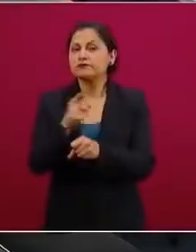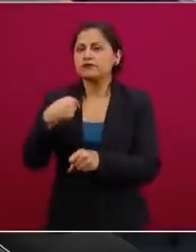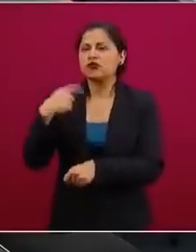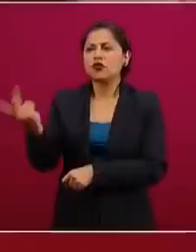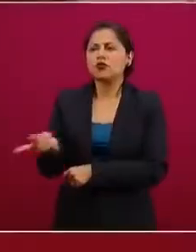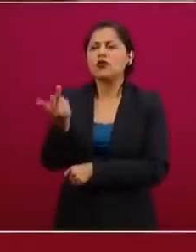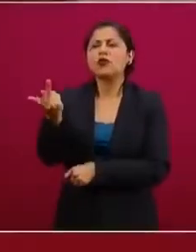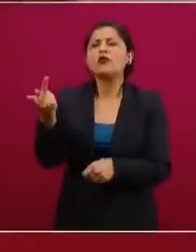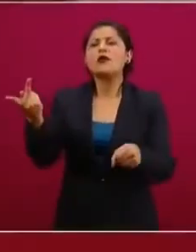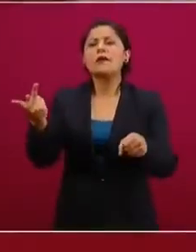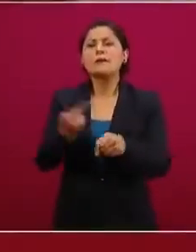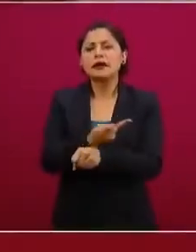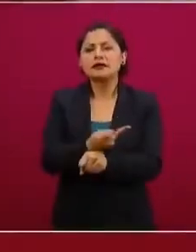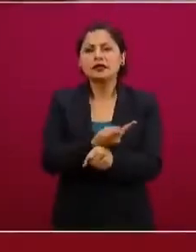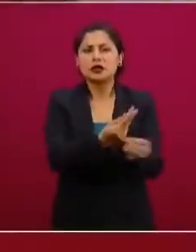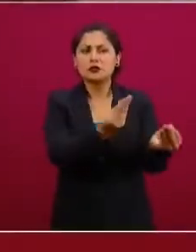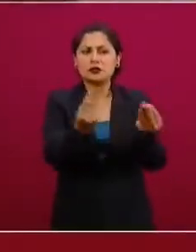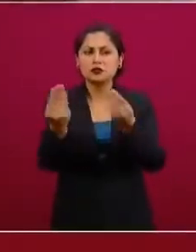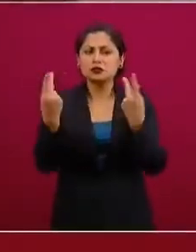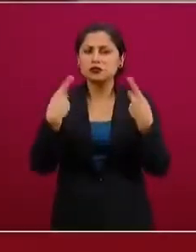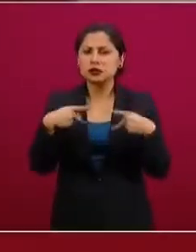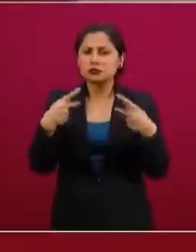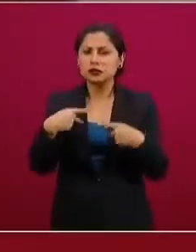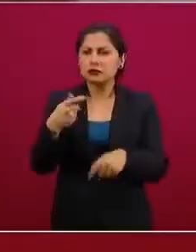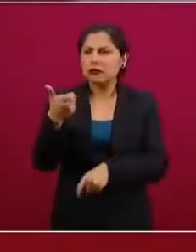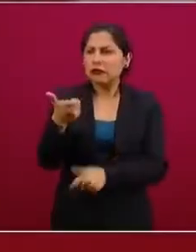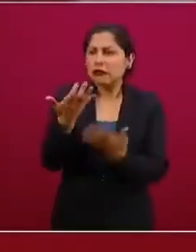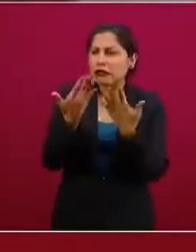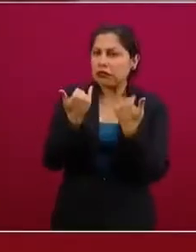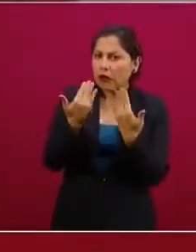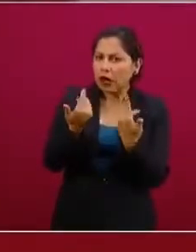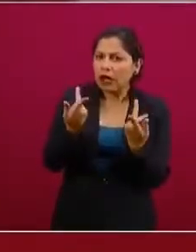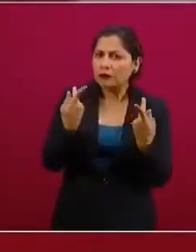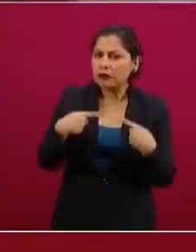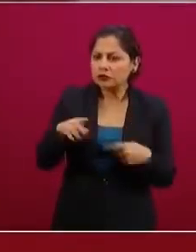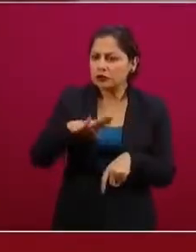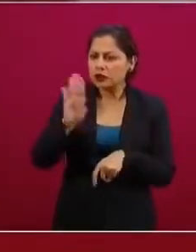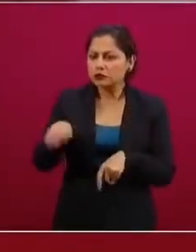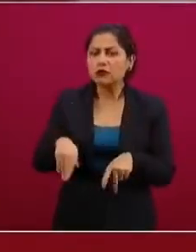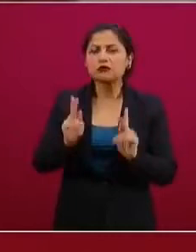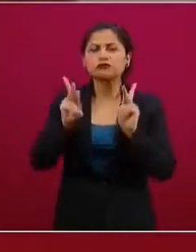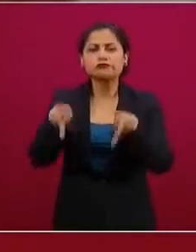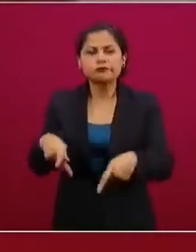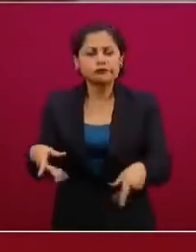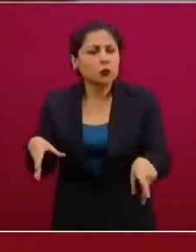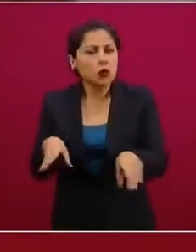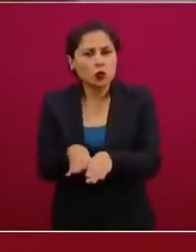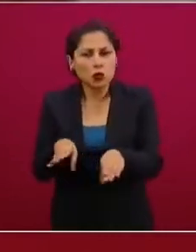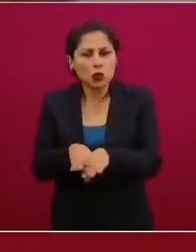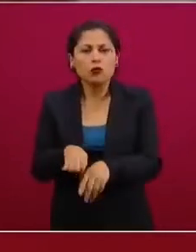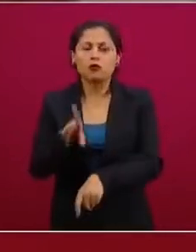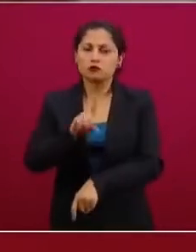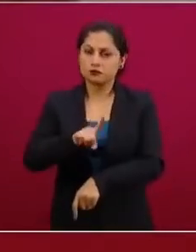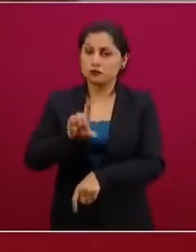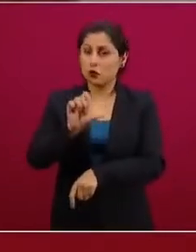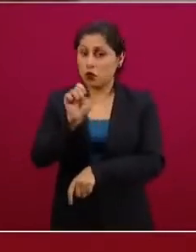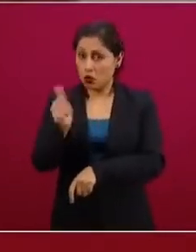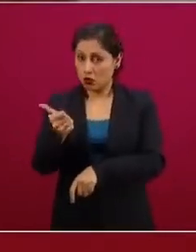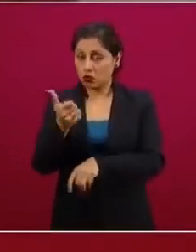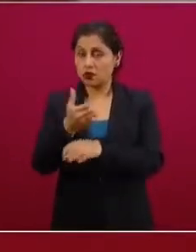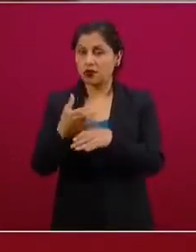sino que tienen para poder sepultar a sus familiares. Por otro lado, la angustia de que la mamá de